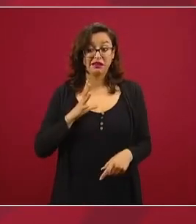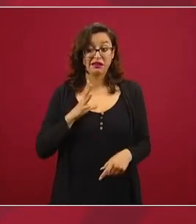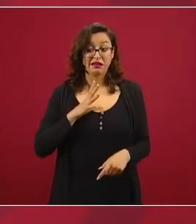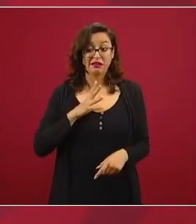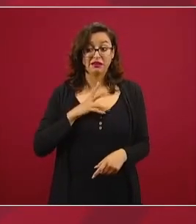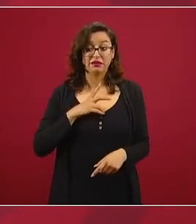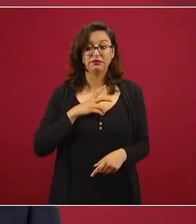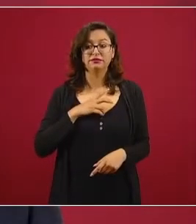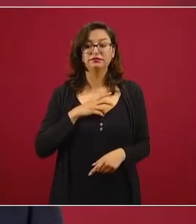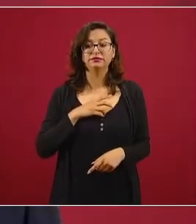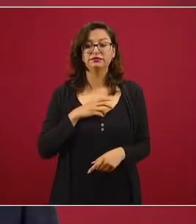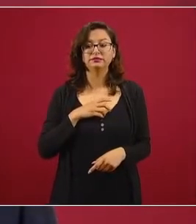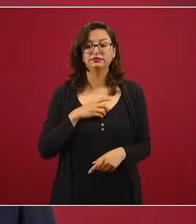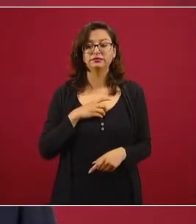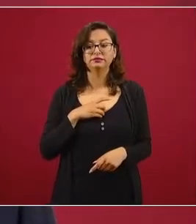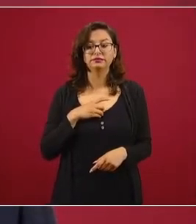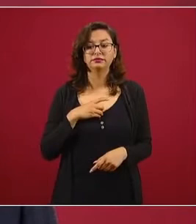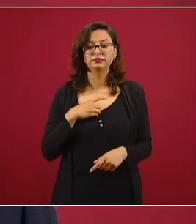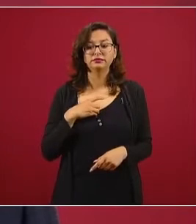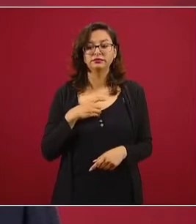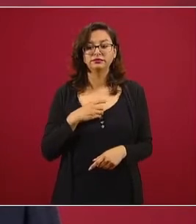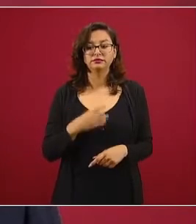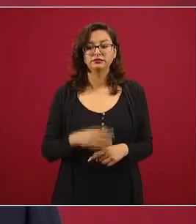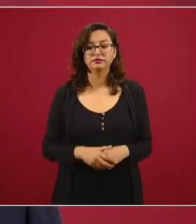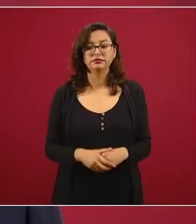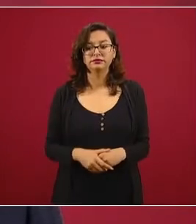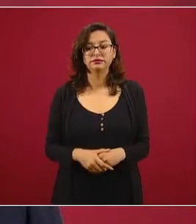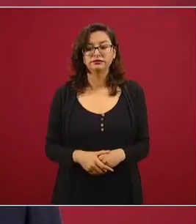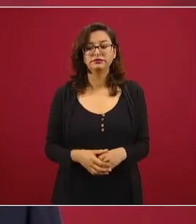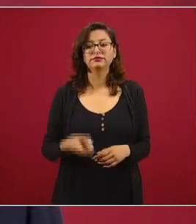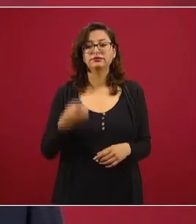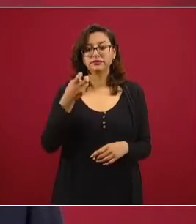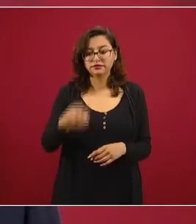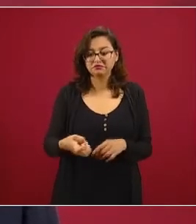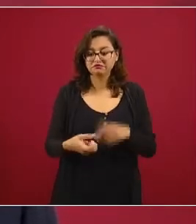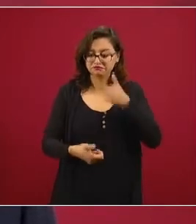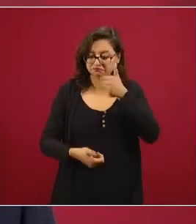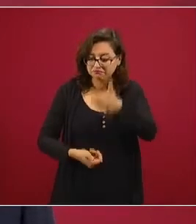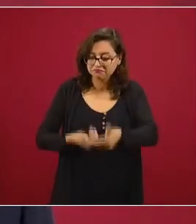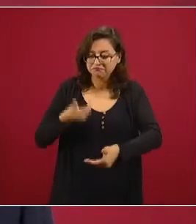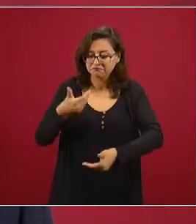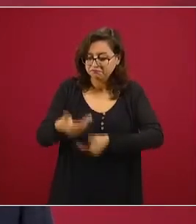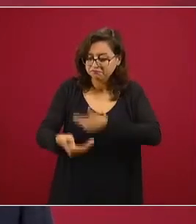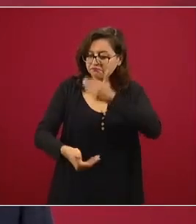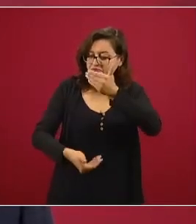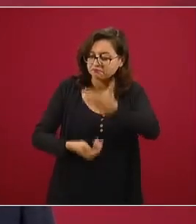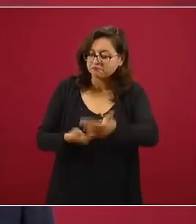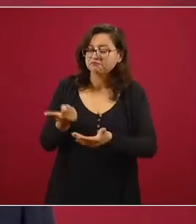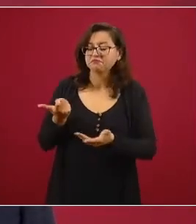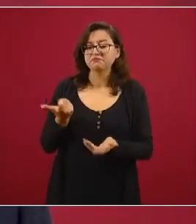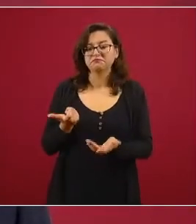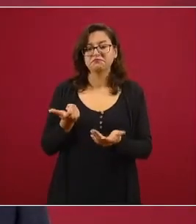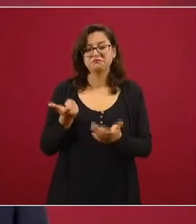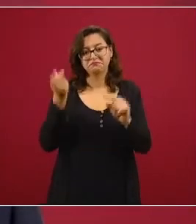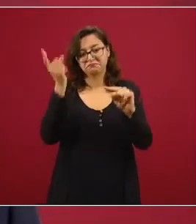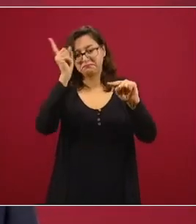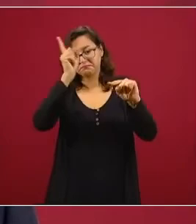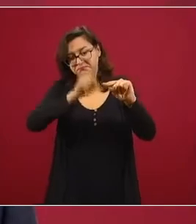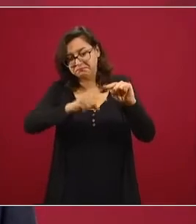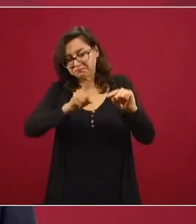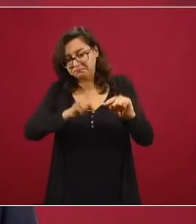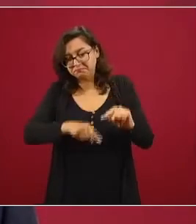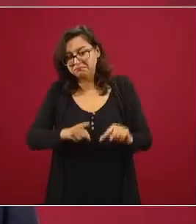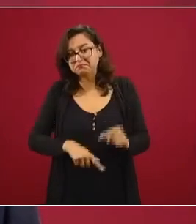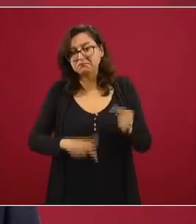pues vamos adelante a limpiar y todos debemos de ayudar.